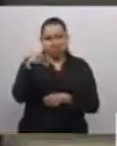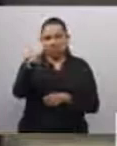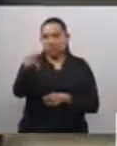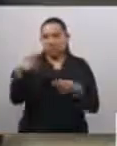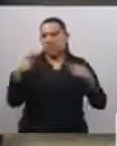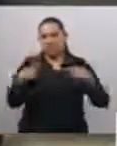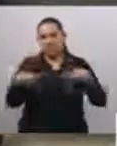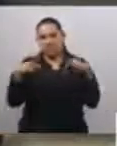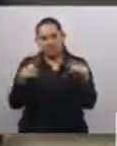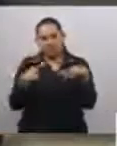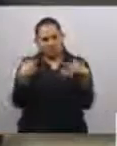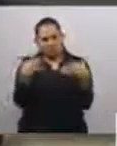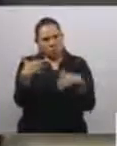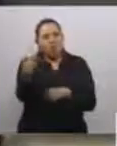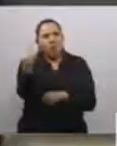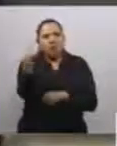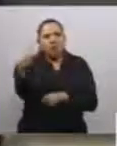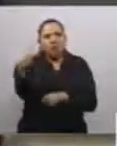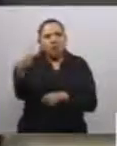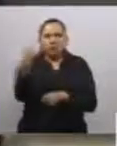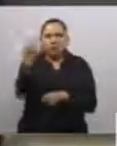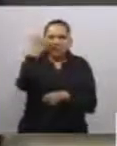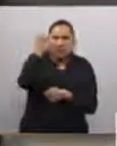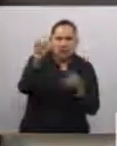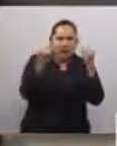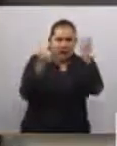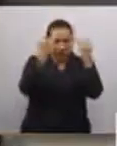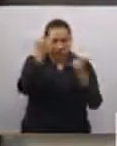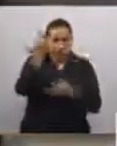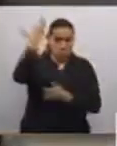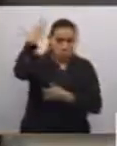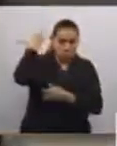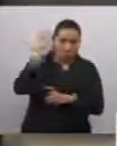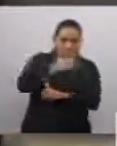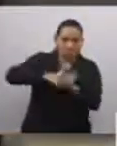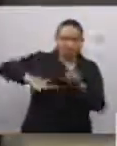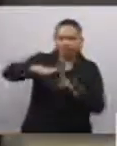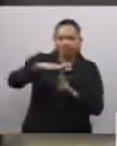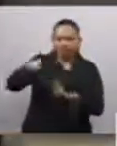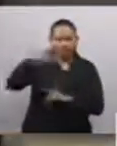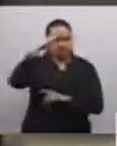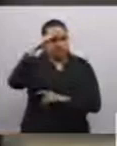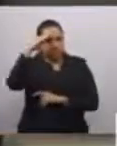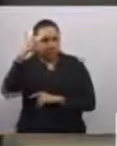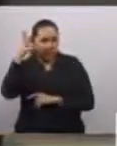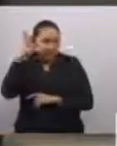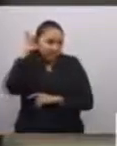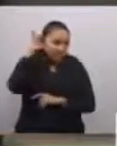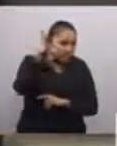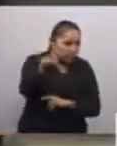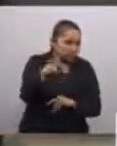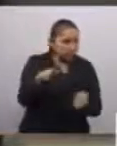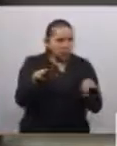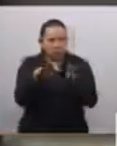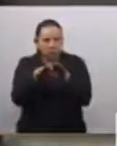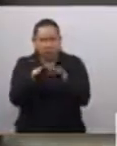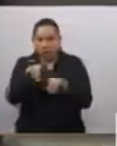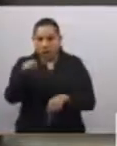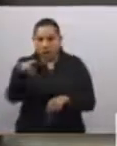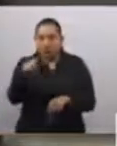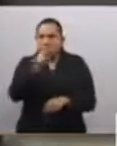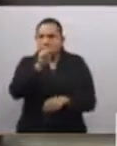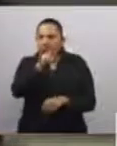visión progresista para su tiempo, demostrándolo al participar en la elaboración de las leyes de